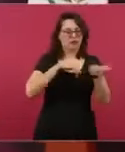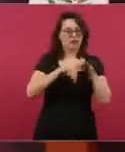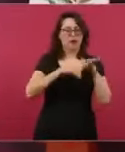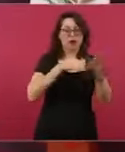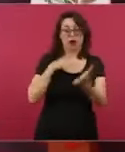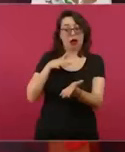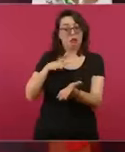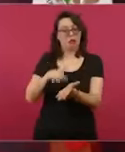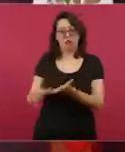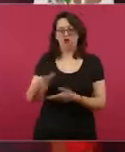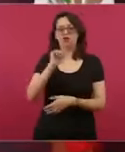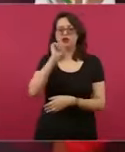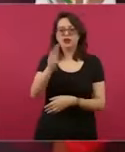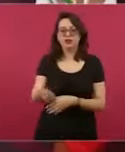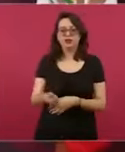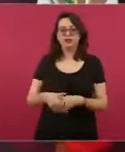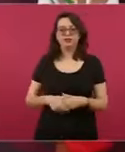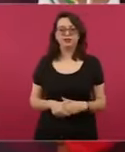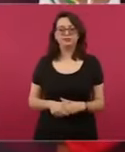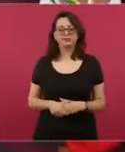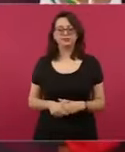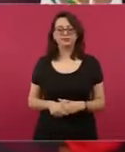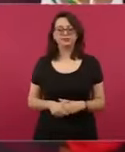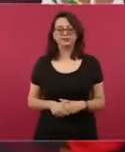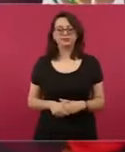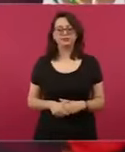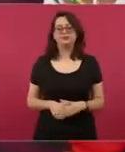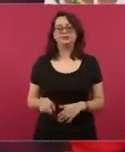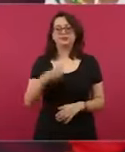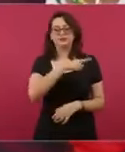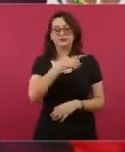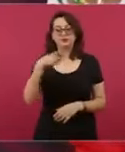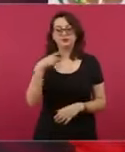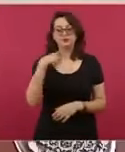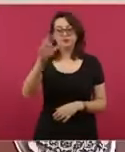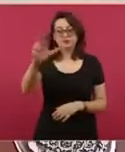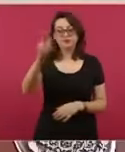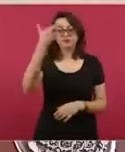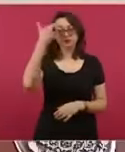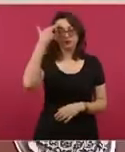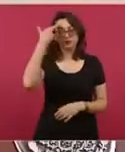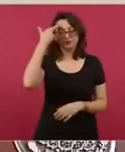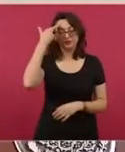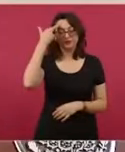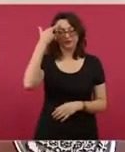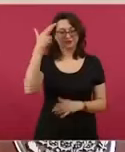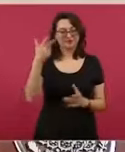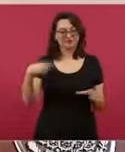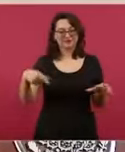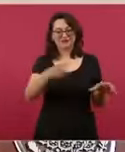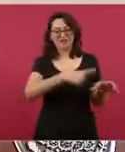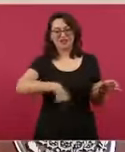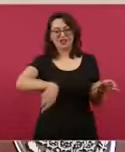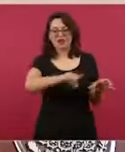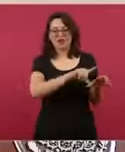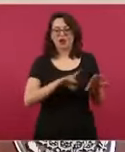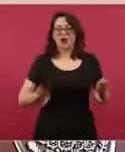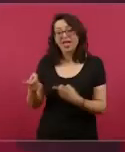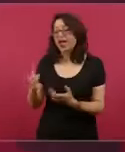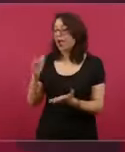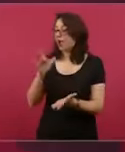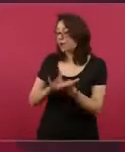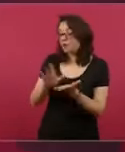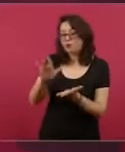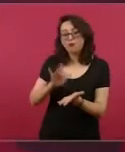Acuérdense lo que decían, ¿no? Mucho. Para no dar nada a los pobres,